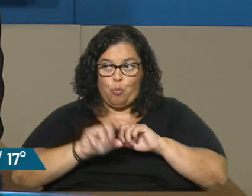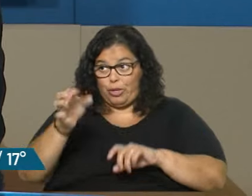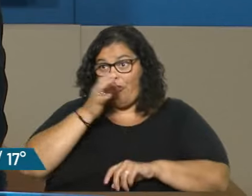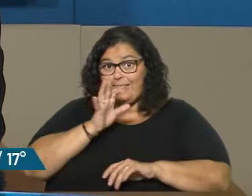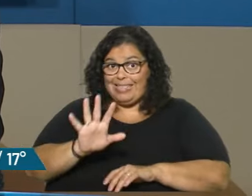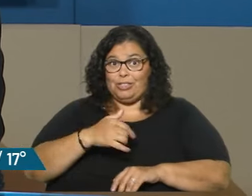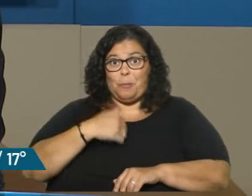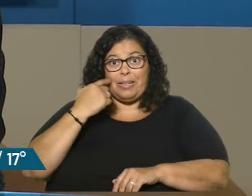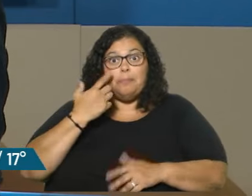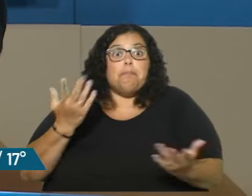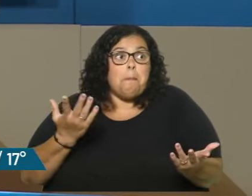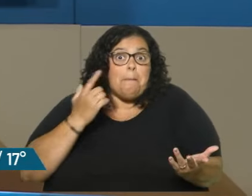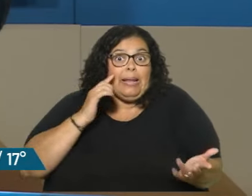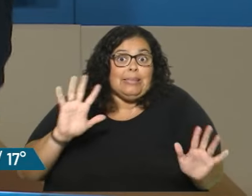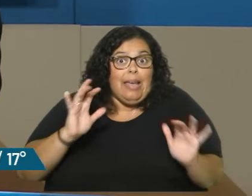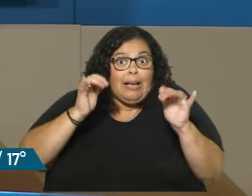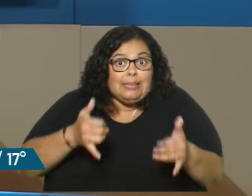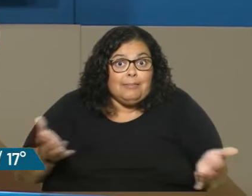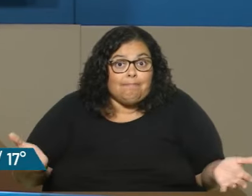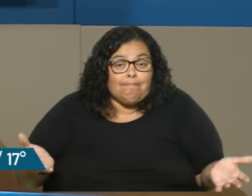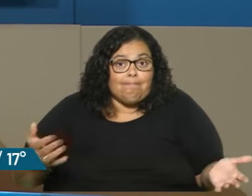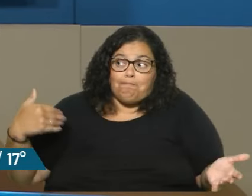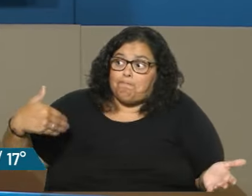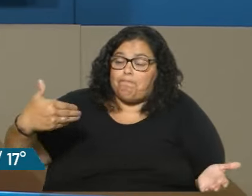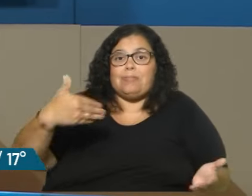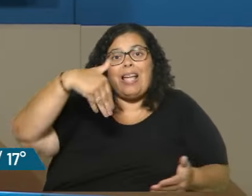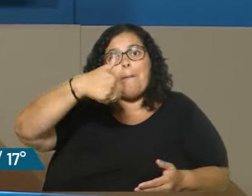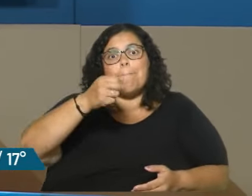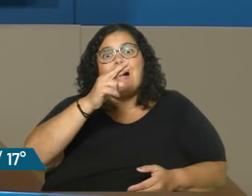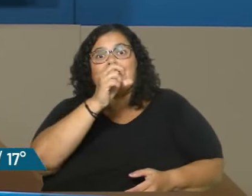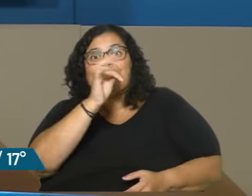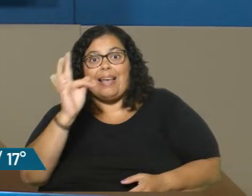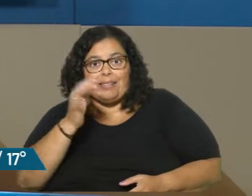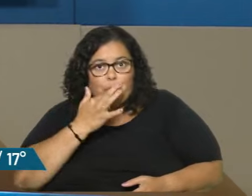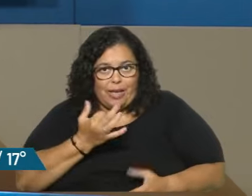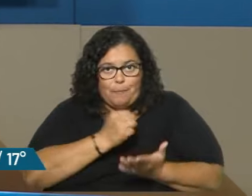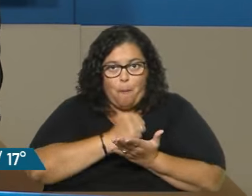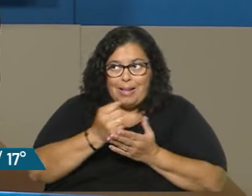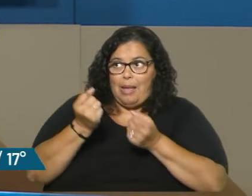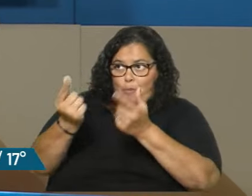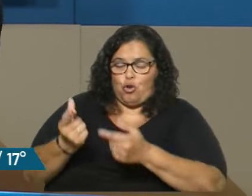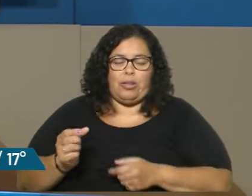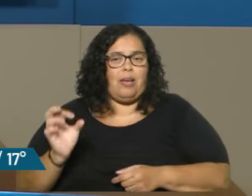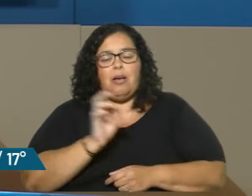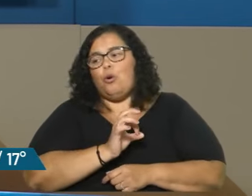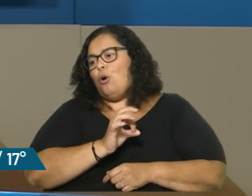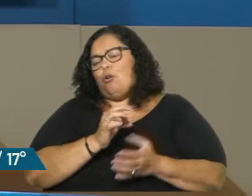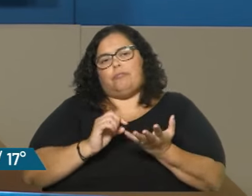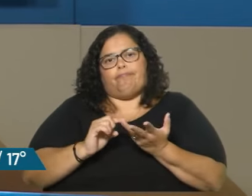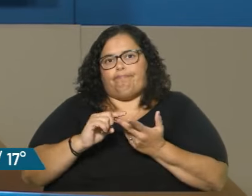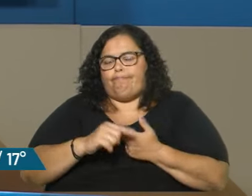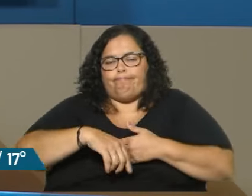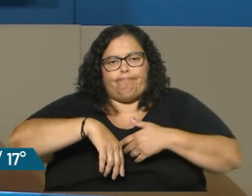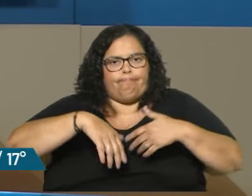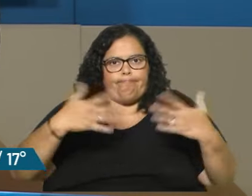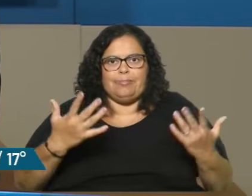menos. Pero parecería que sí, porque por lo que ha pasado con Marcet, el caso de Marcet, por ejemplo, por decir uno, por citar